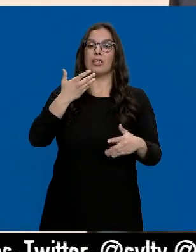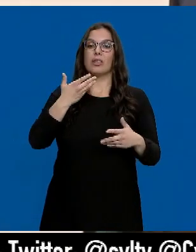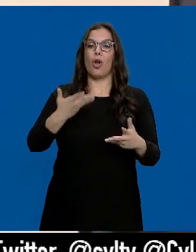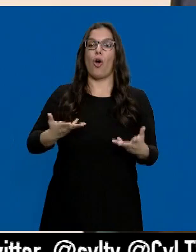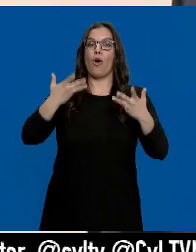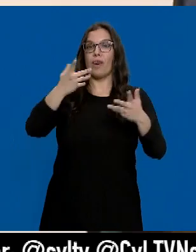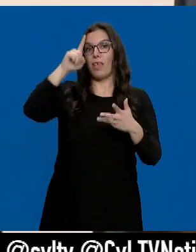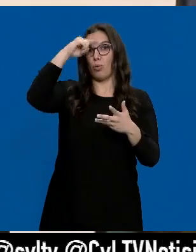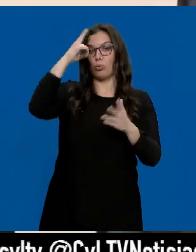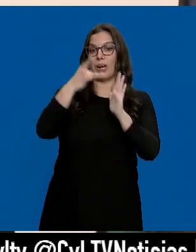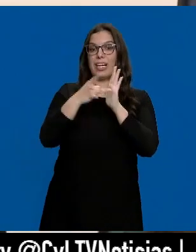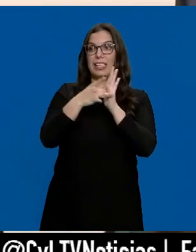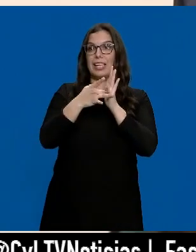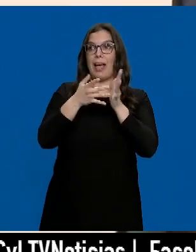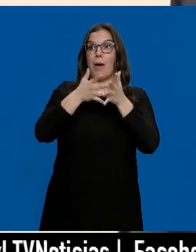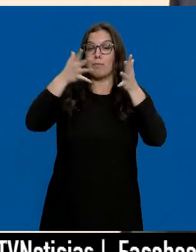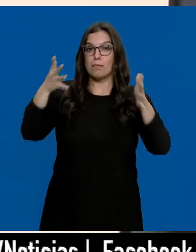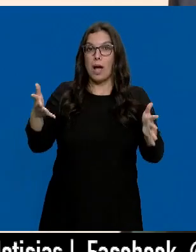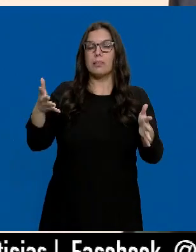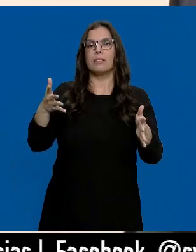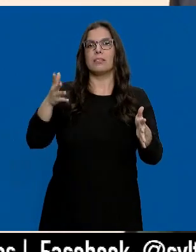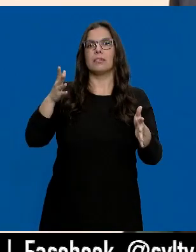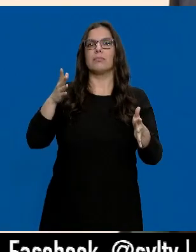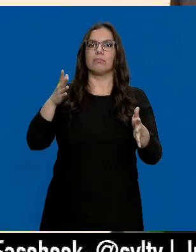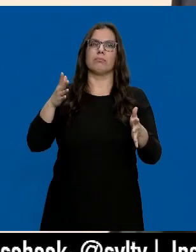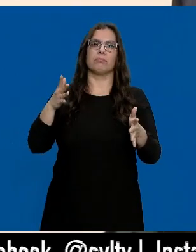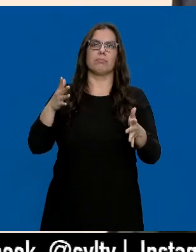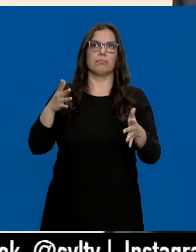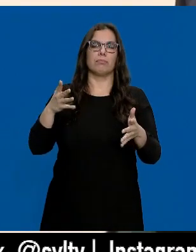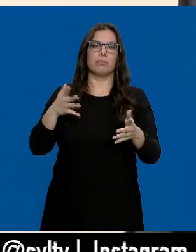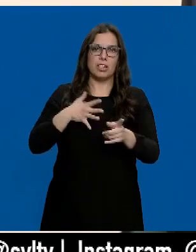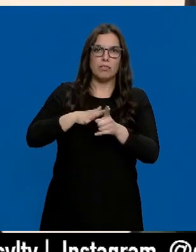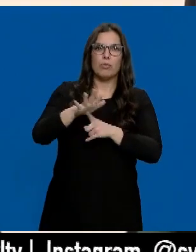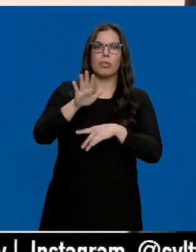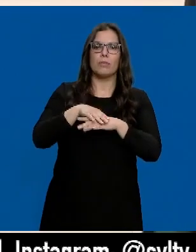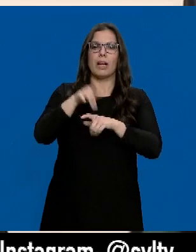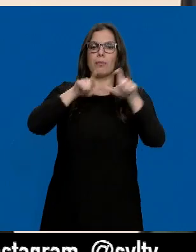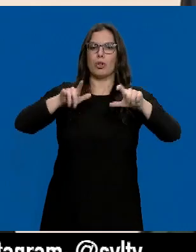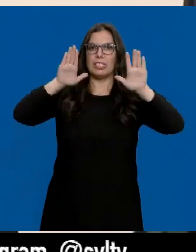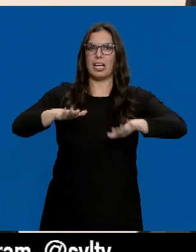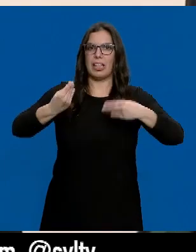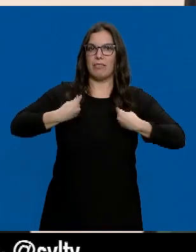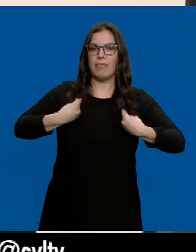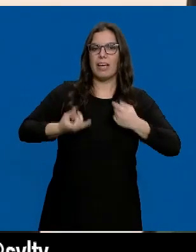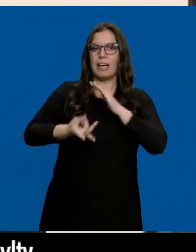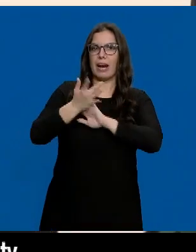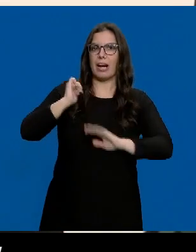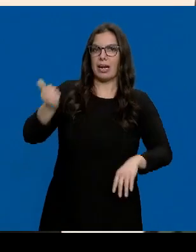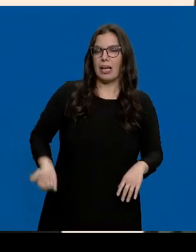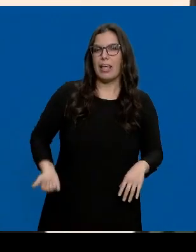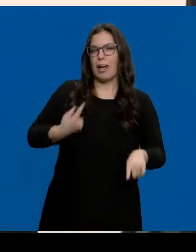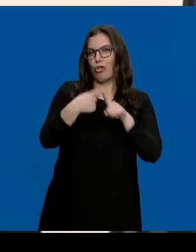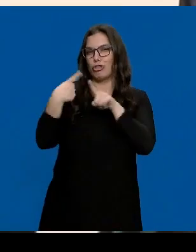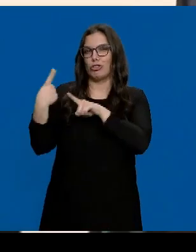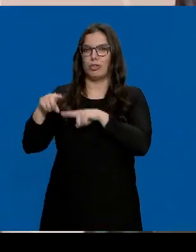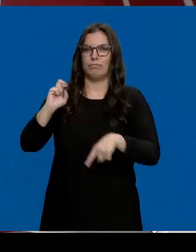cultural de calidad contribuye a asentar población, a crear riqueza, a tantas